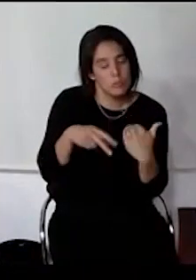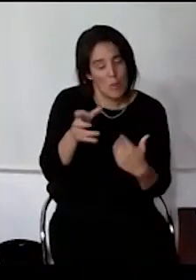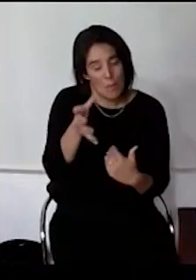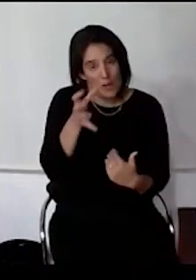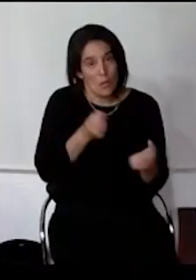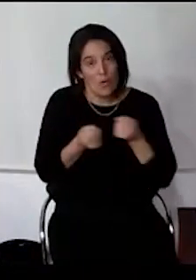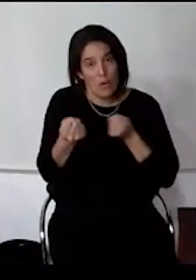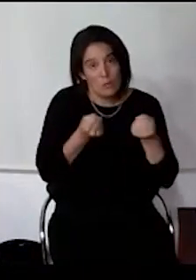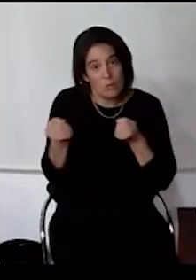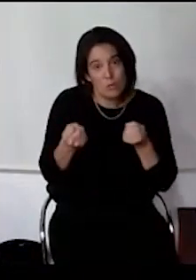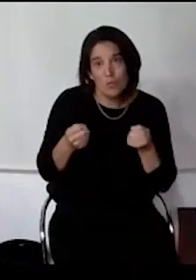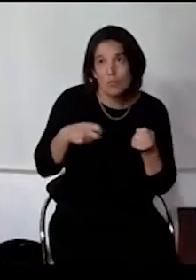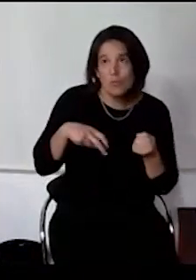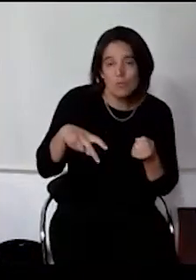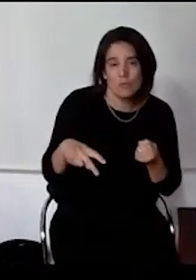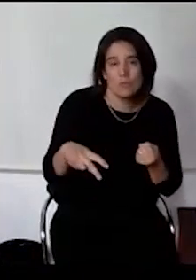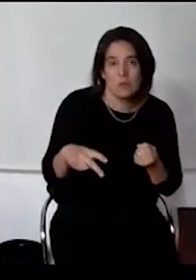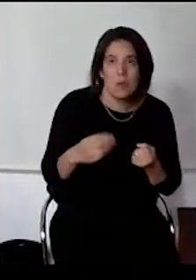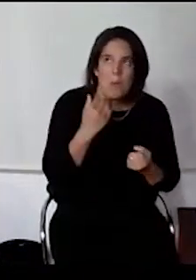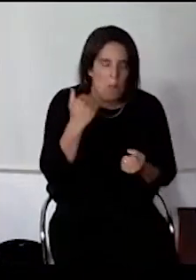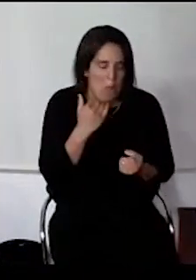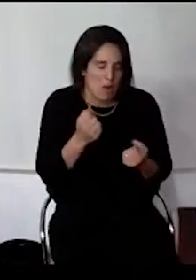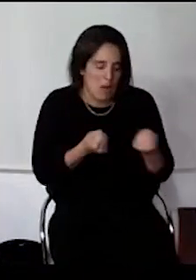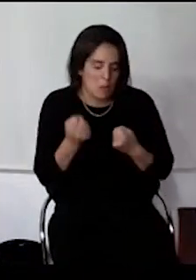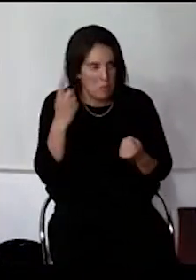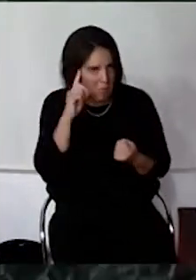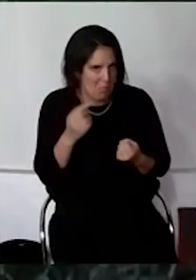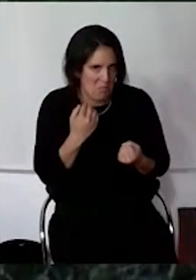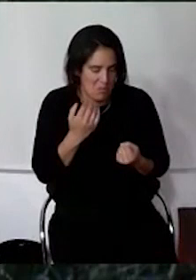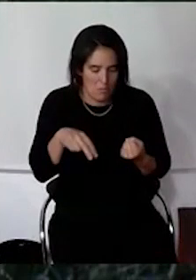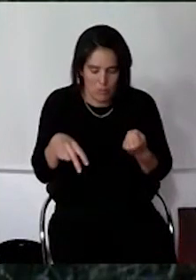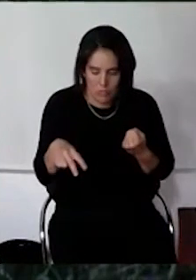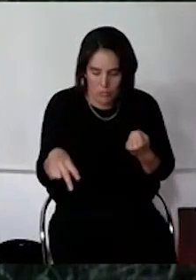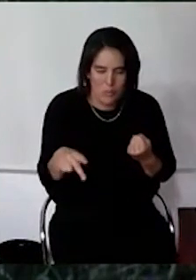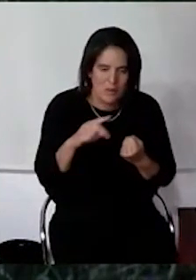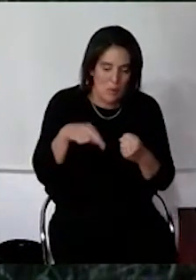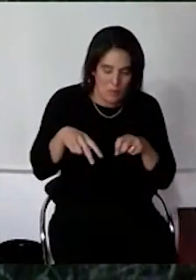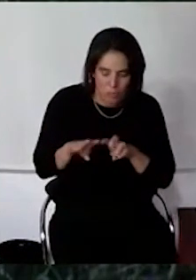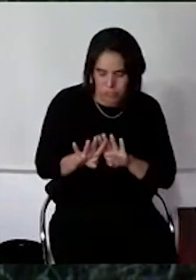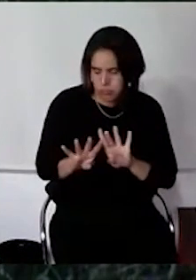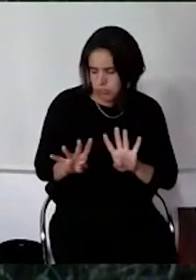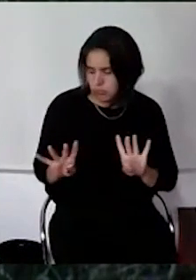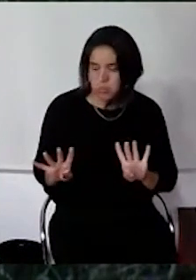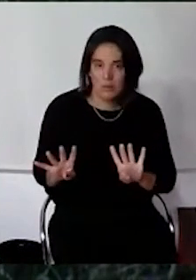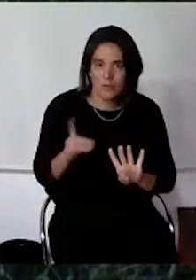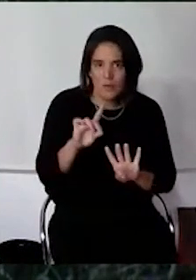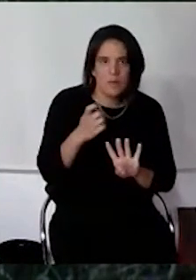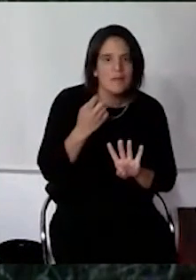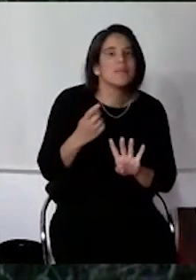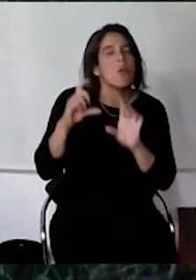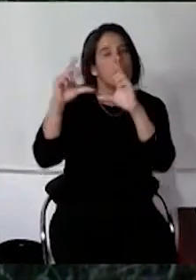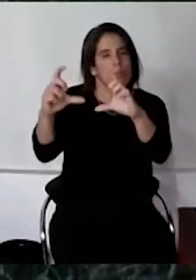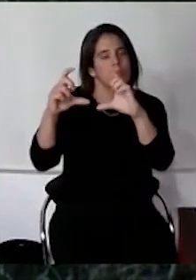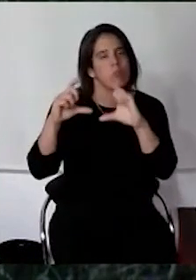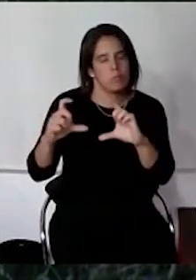peligroso porque los autos no saben que vienen peatones, los peatones ocupan casi toda la calle y bueno, es necesario que haya una